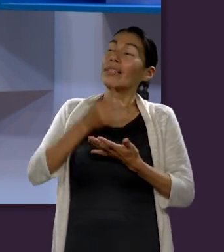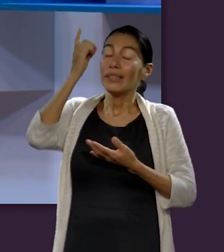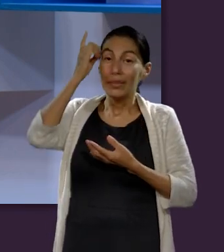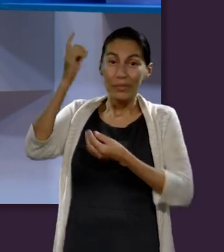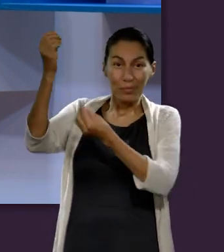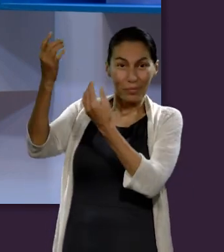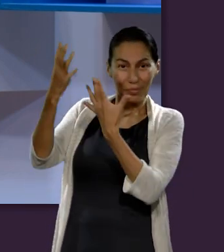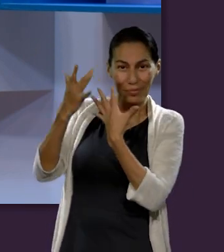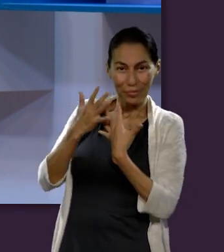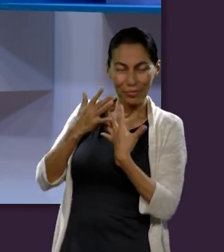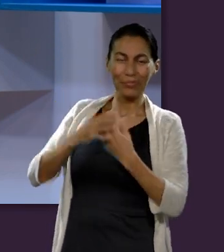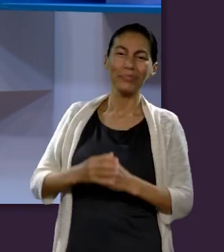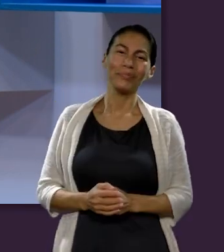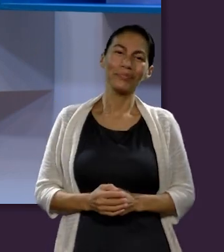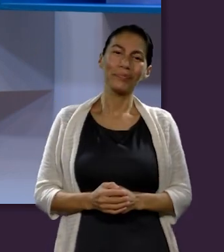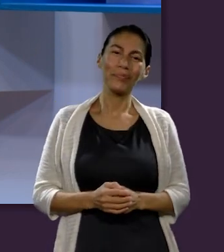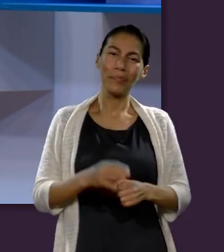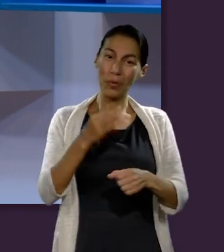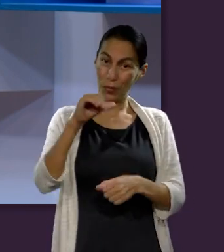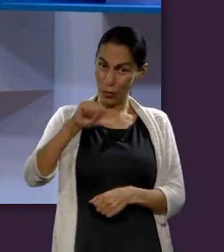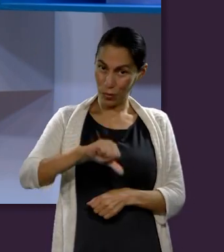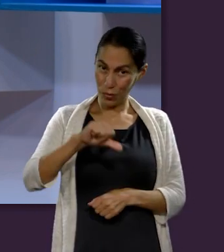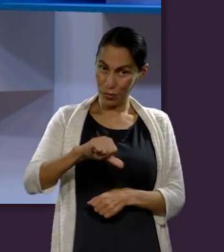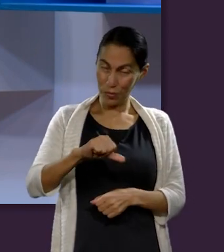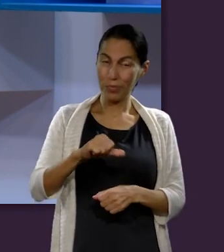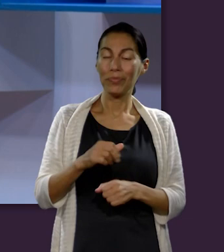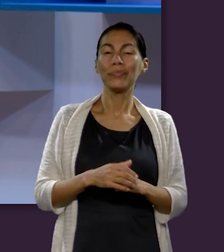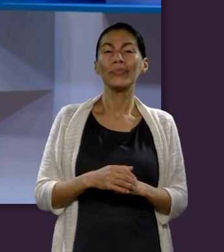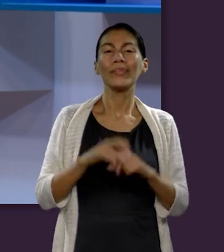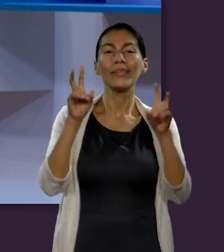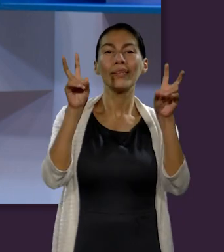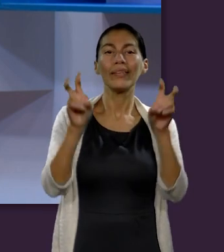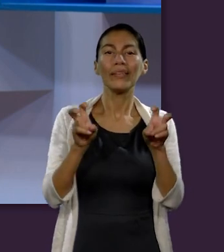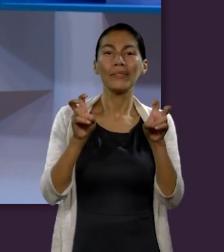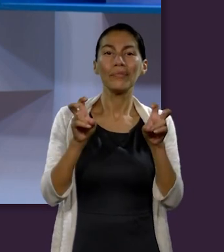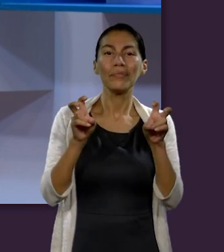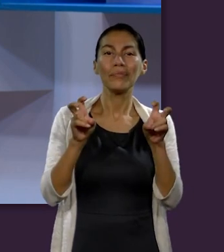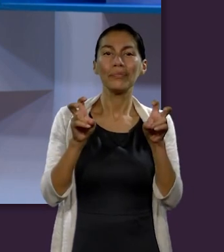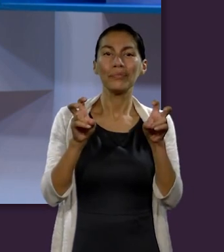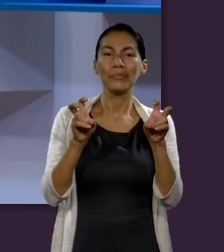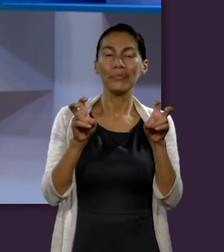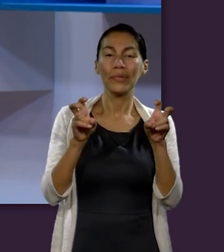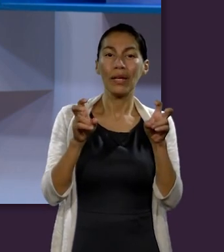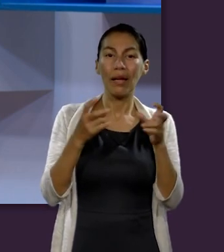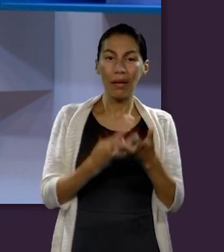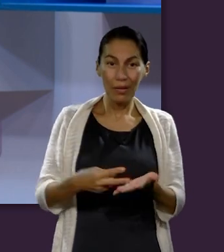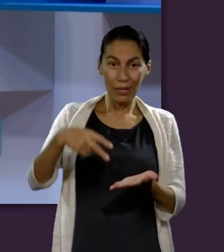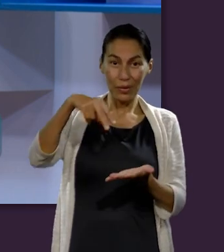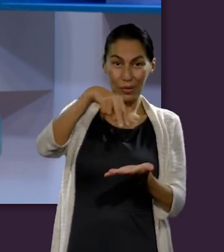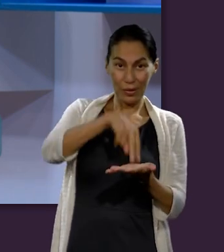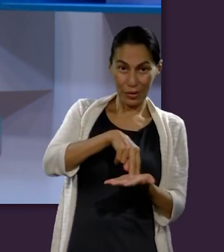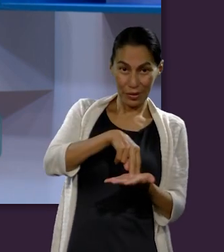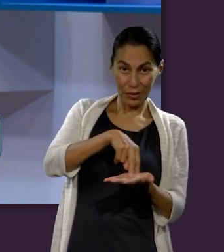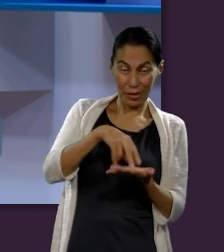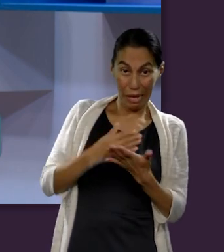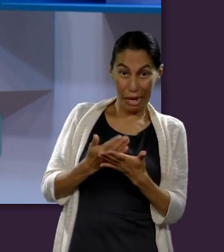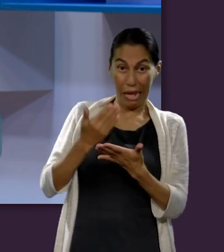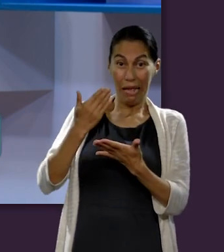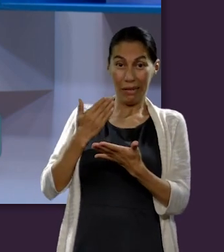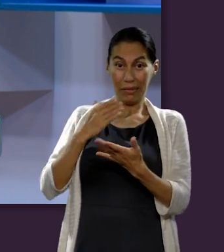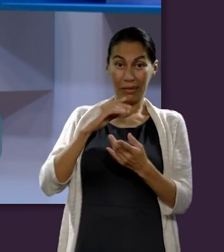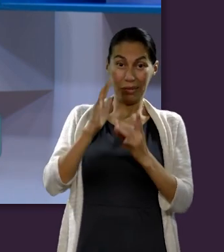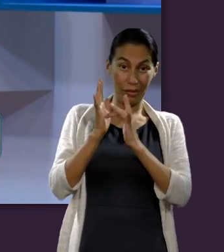esperanza que nos ofrece Jesús. Precisamente hoy vamos a desarrollar el tema sobre resurrecciones